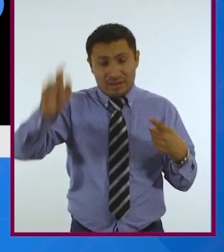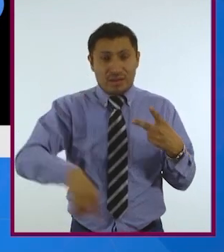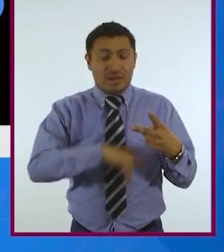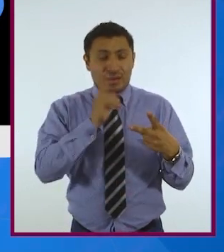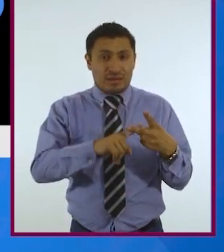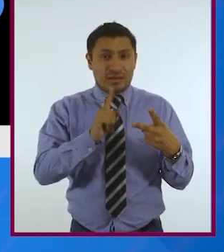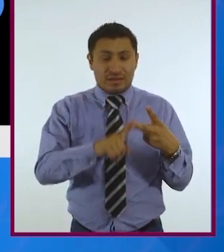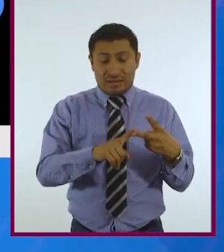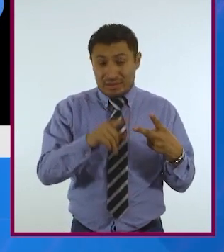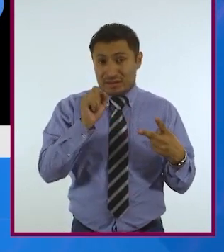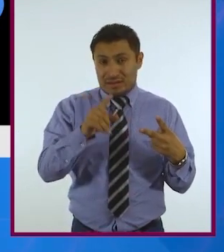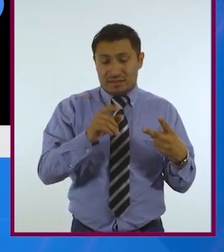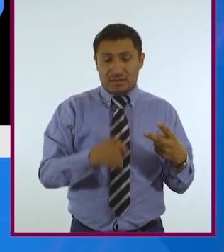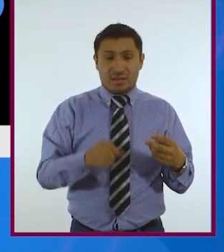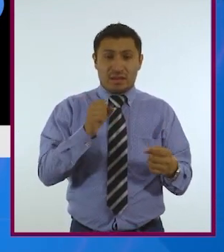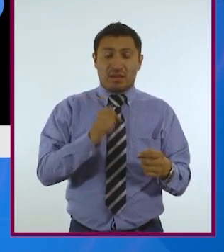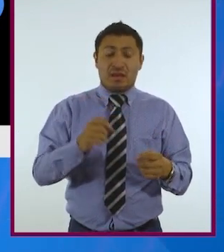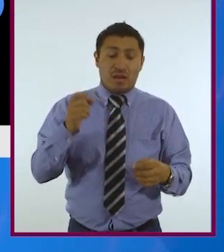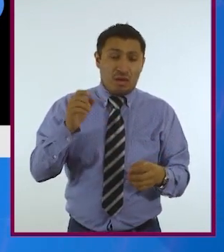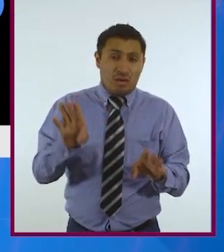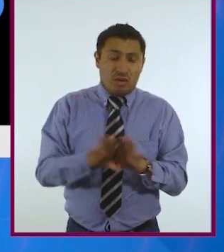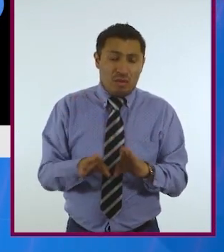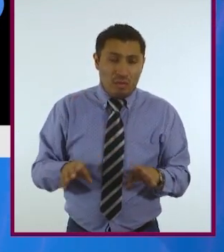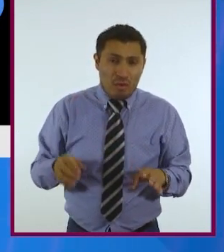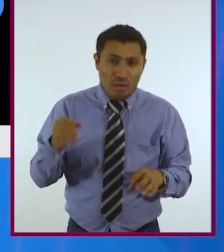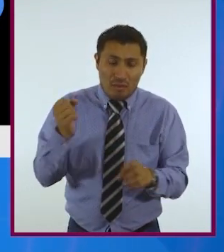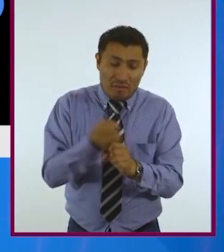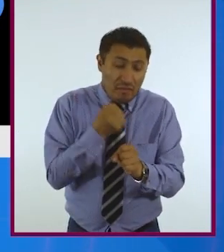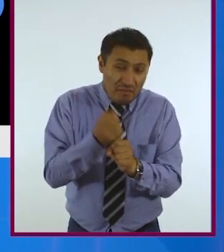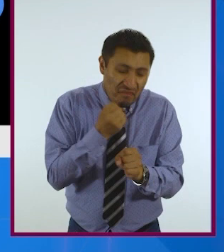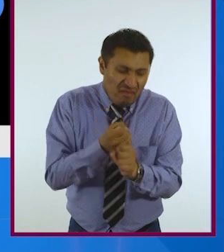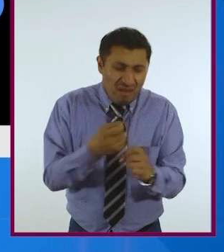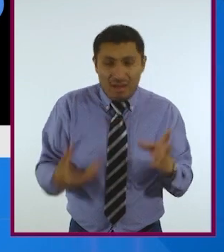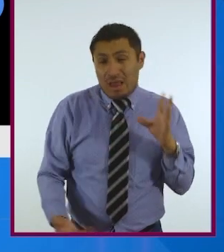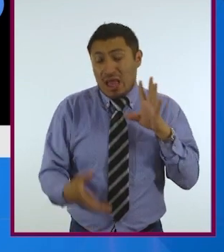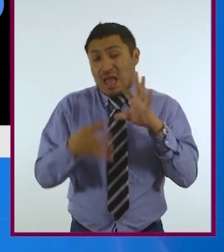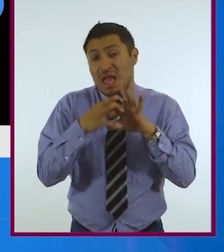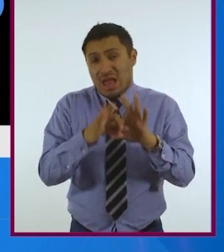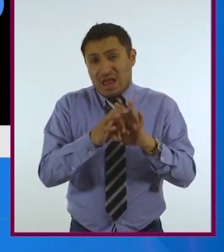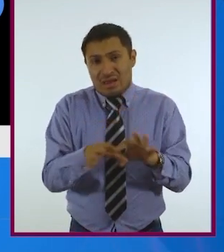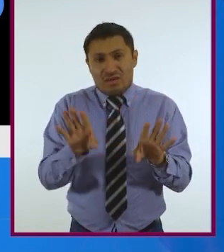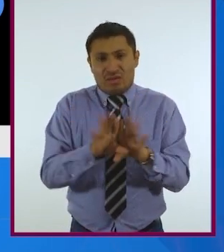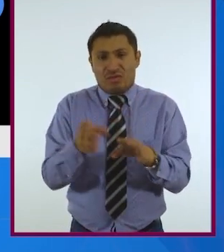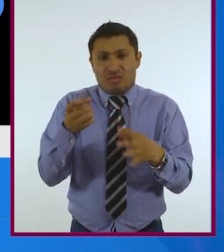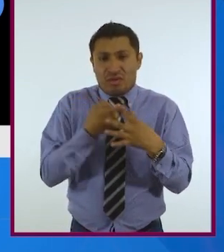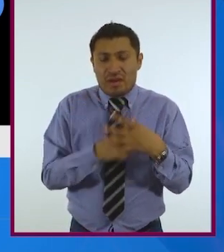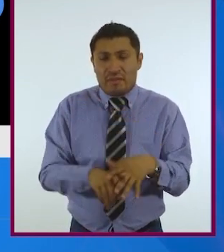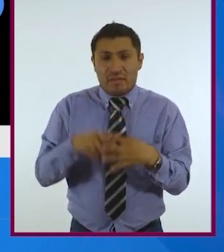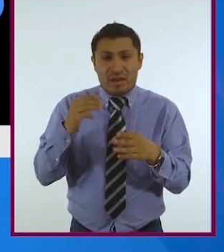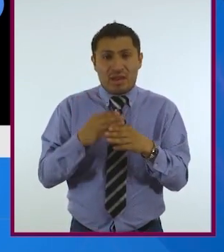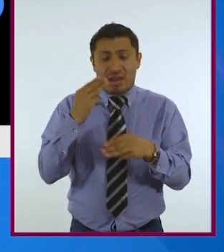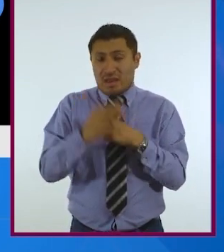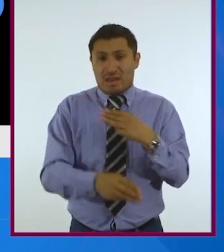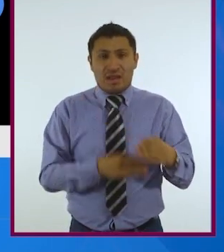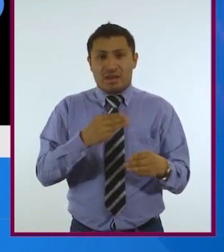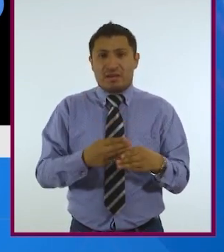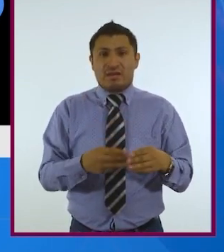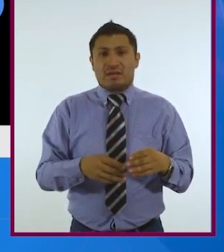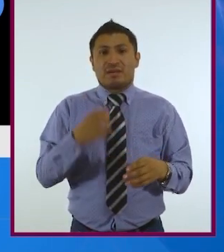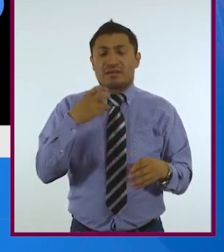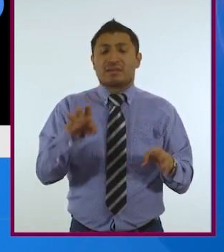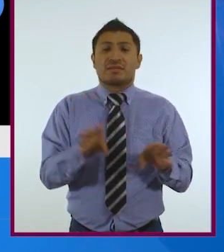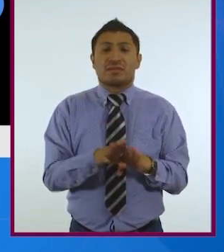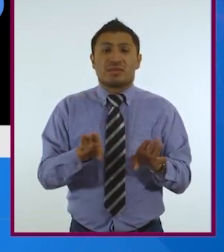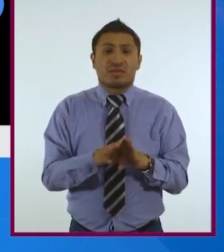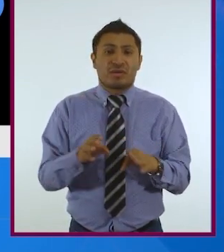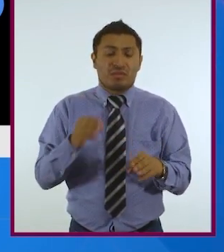como el aspecto práctico que, digamos, surge del propio mundo. El